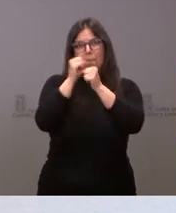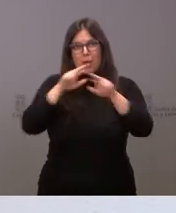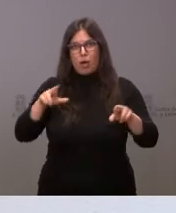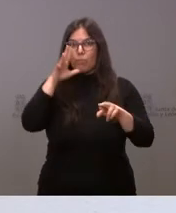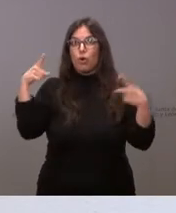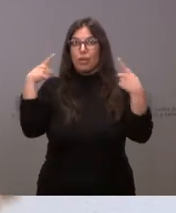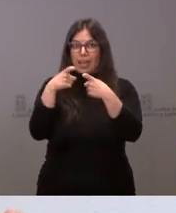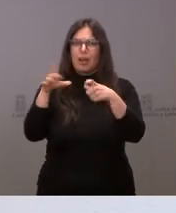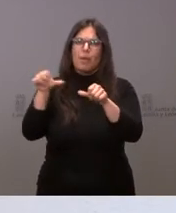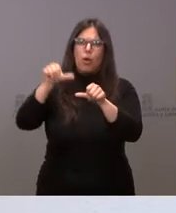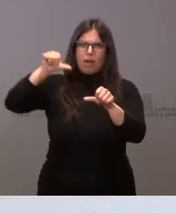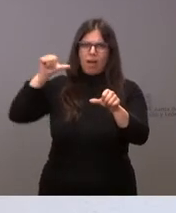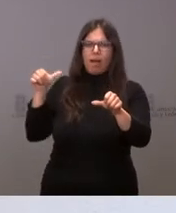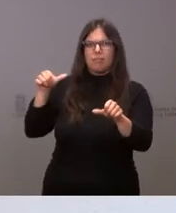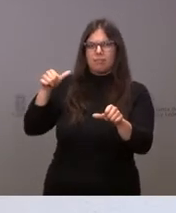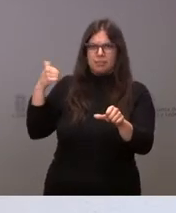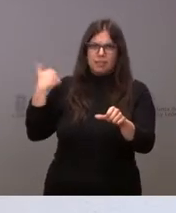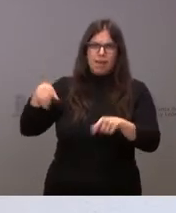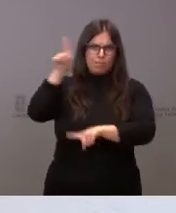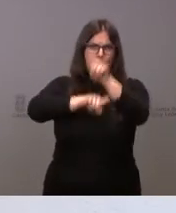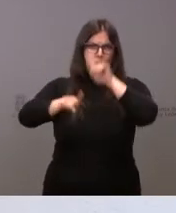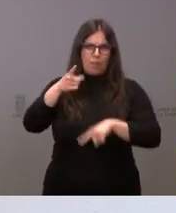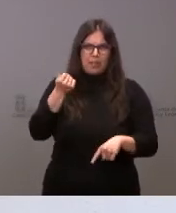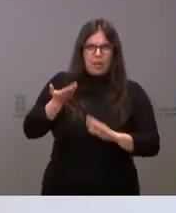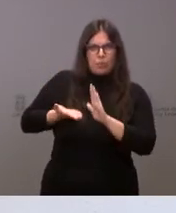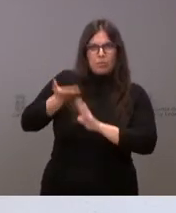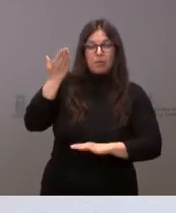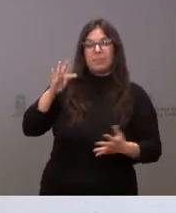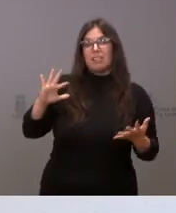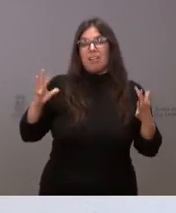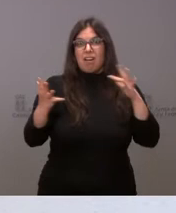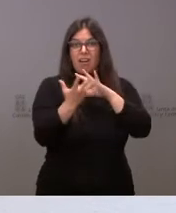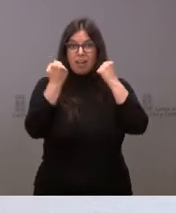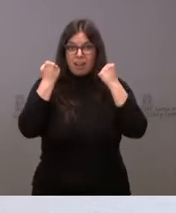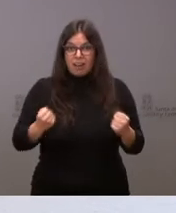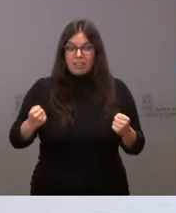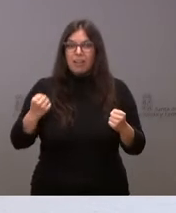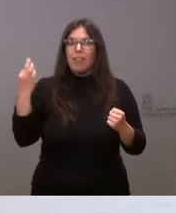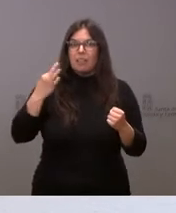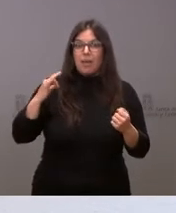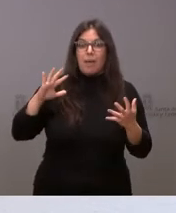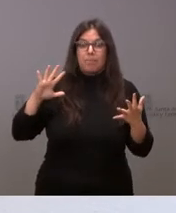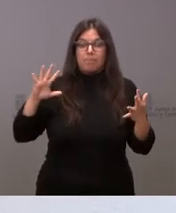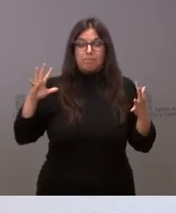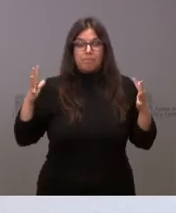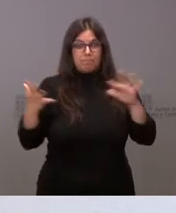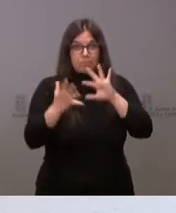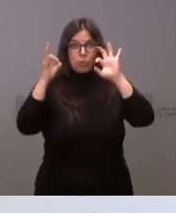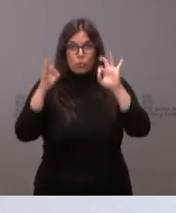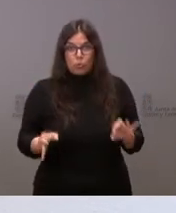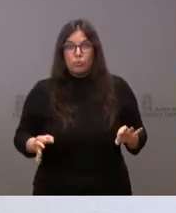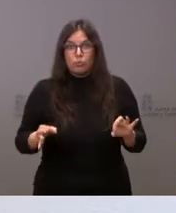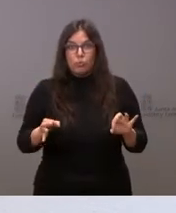de Ucrania, pero que viene de antes. La transición energética tiene que ser eso, precisamente, una transición